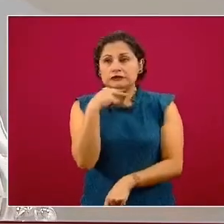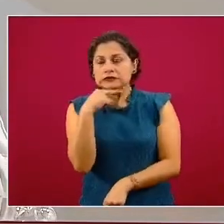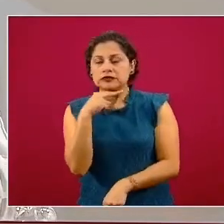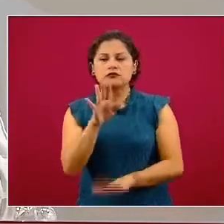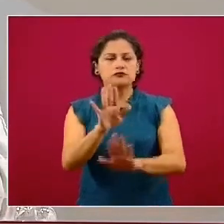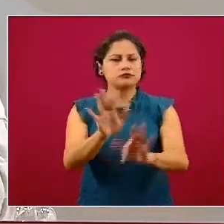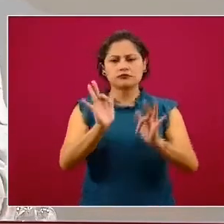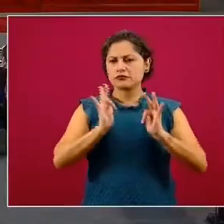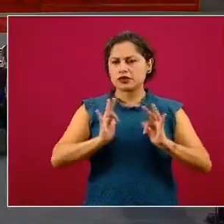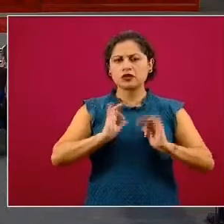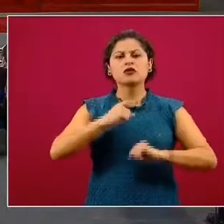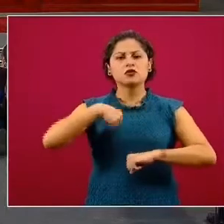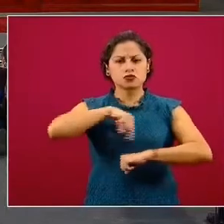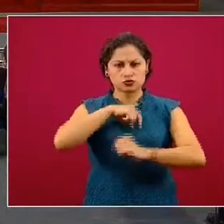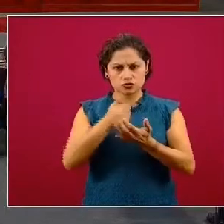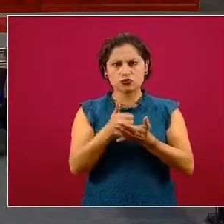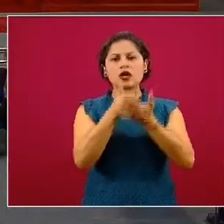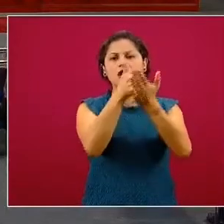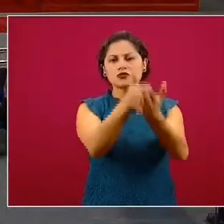a resolver.